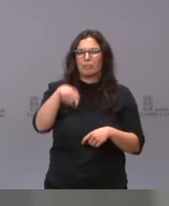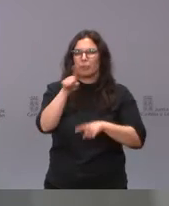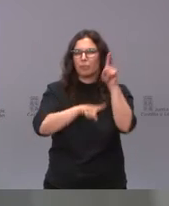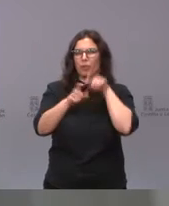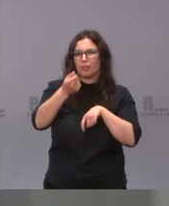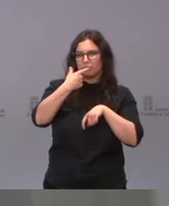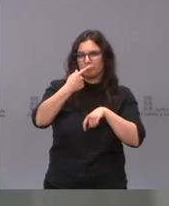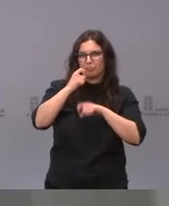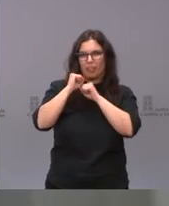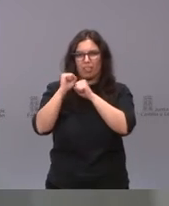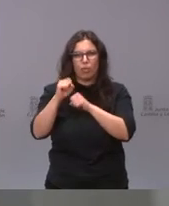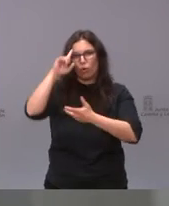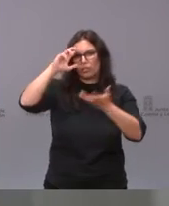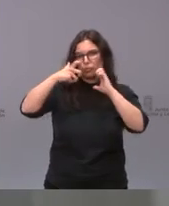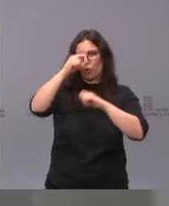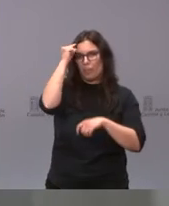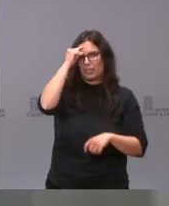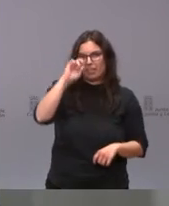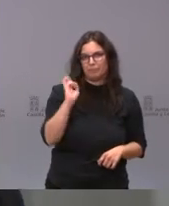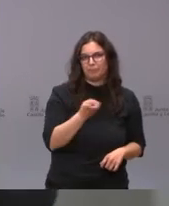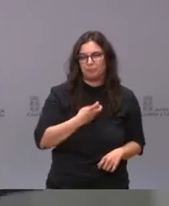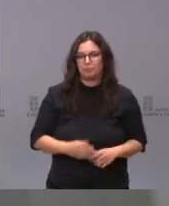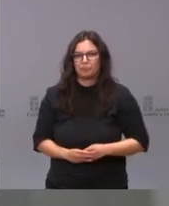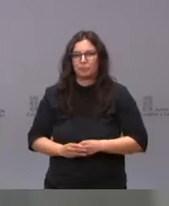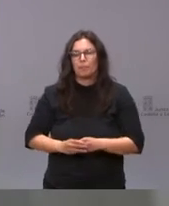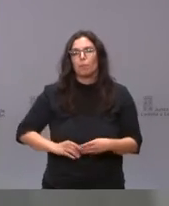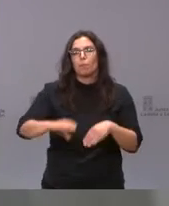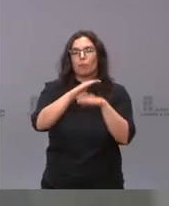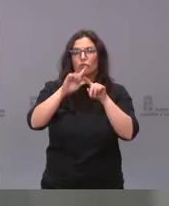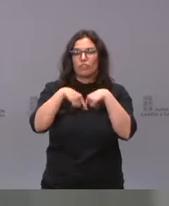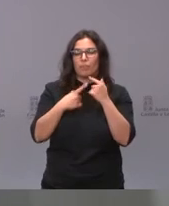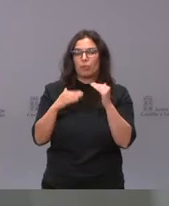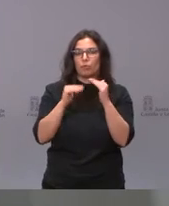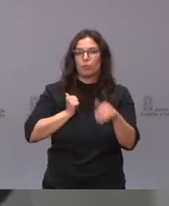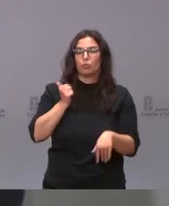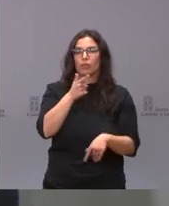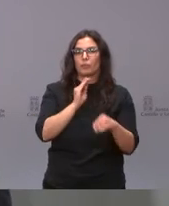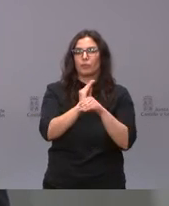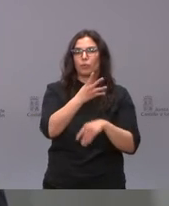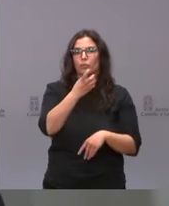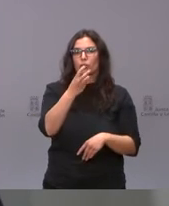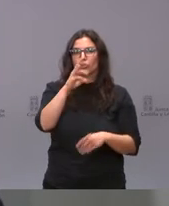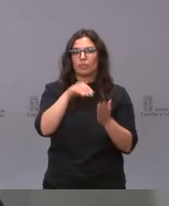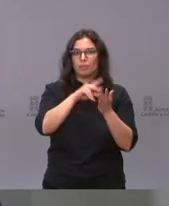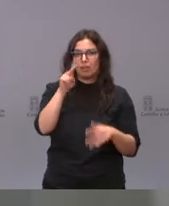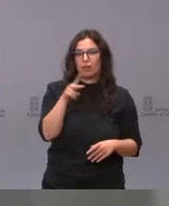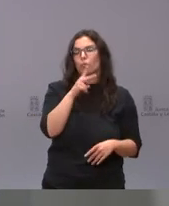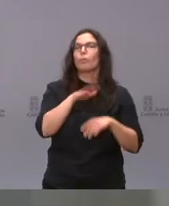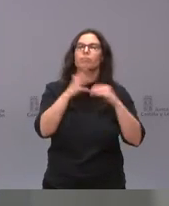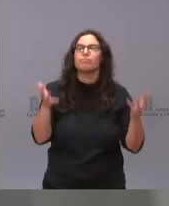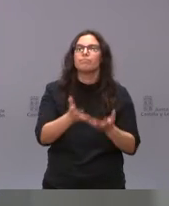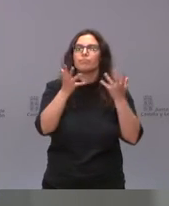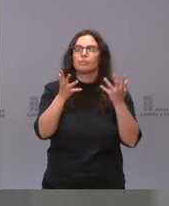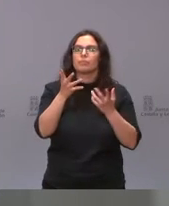trastornos mentales. La Consejería de Familia y de Igualdad de Oportunidades destina 430.000 euros para promover